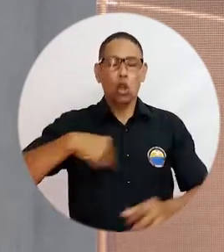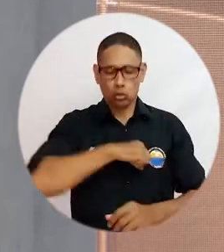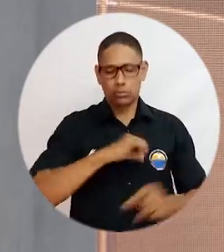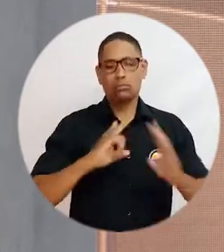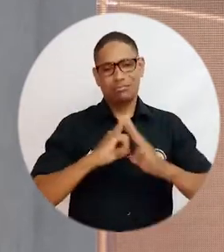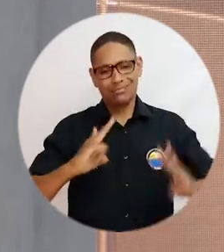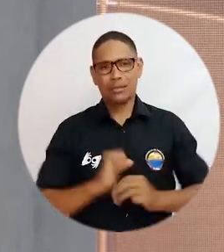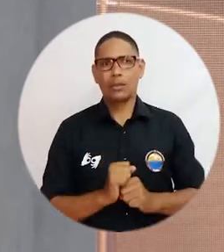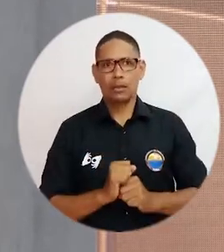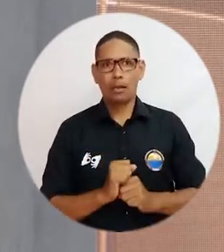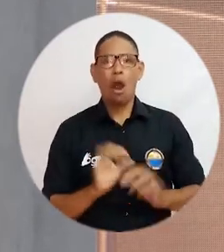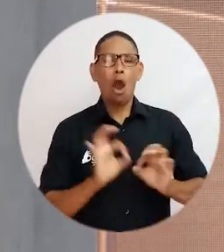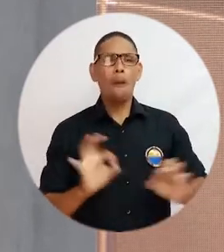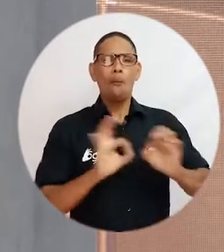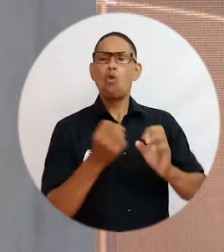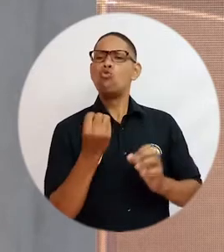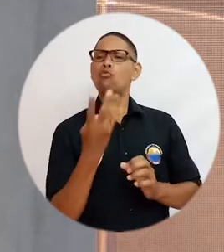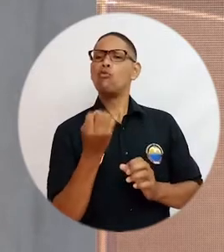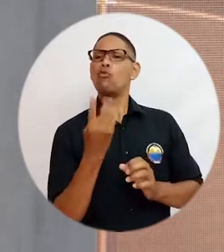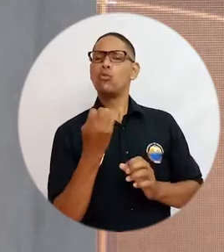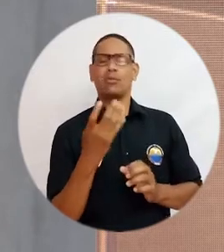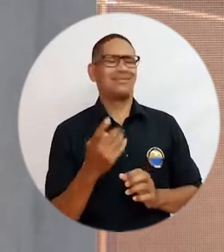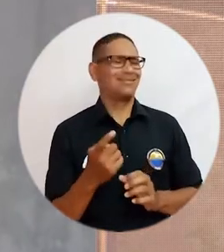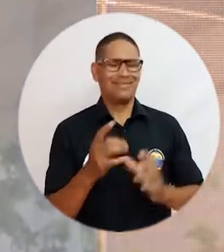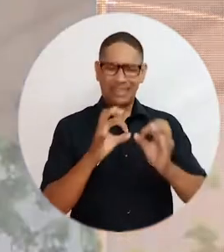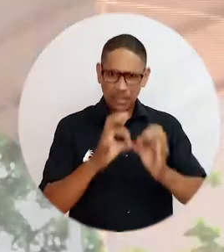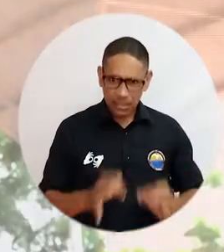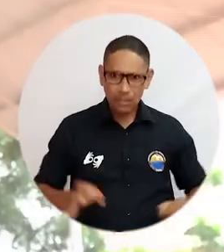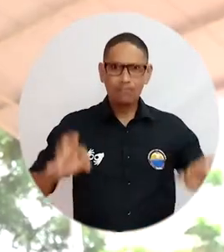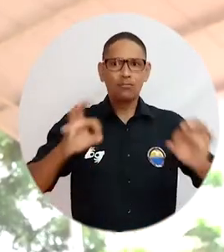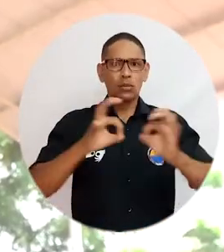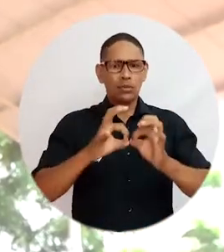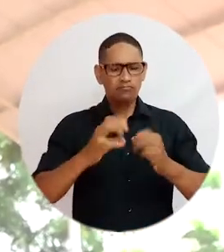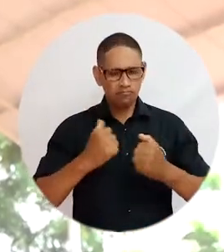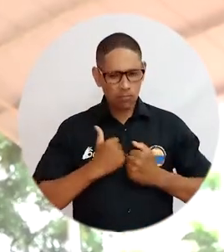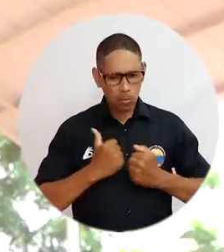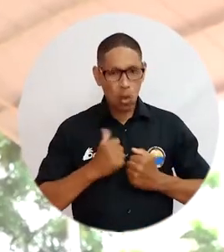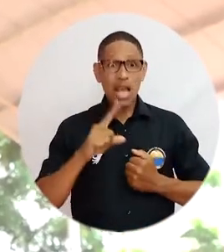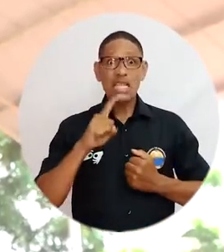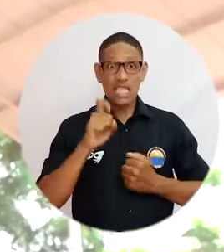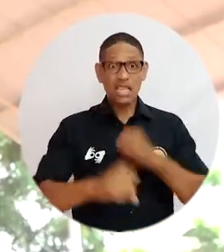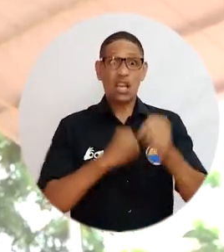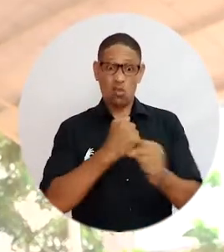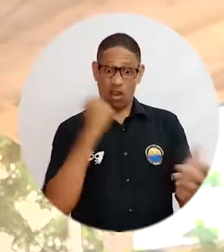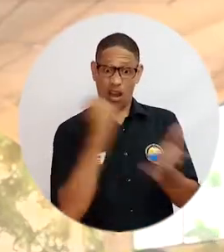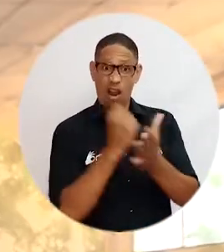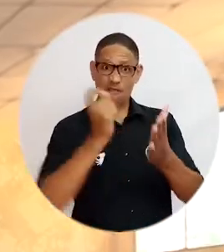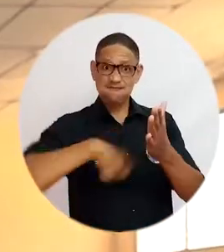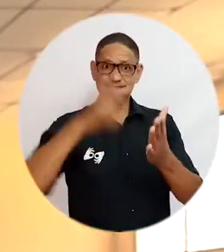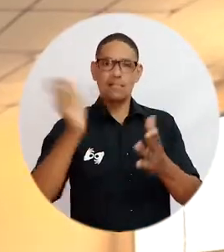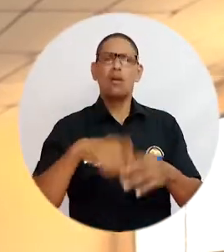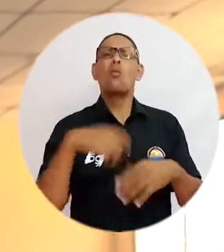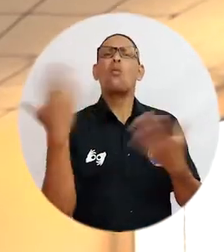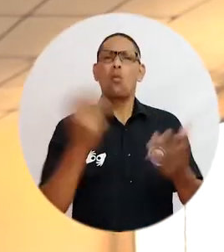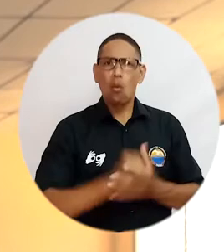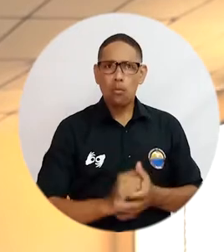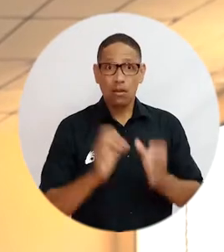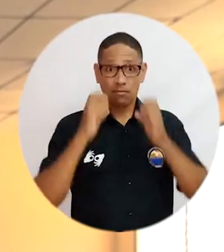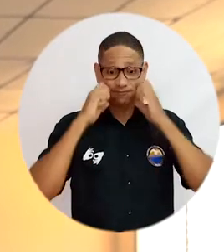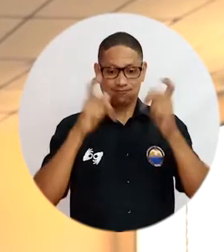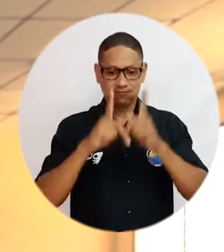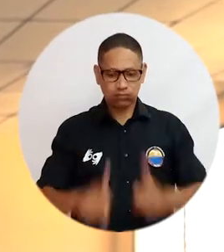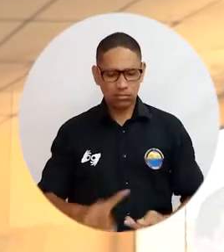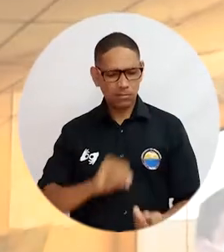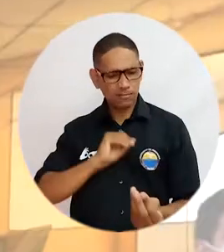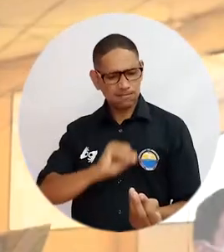al final, no significa nada, sino reflejamos esos seis años precisamente en la calidad